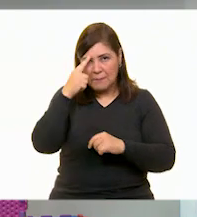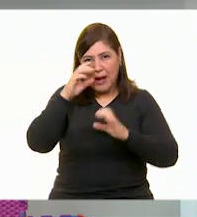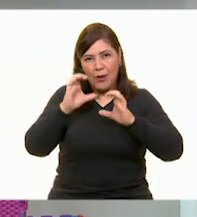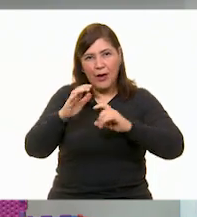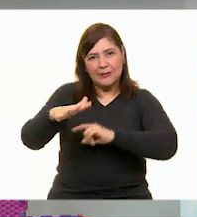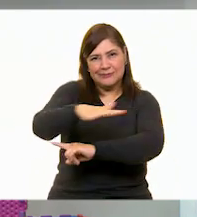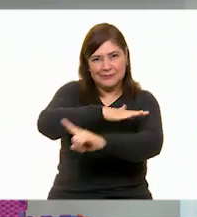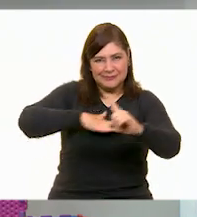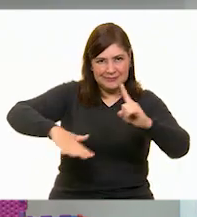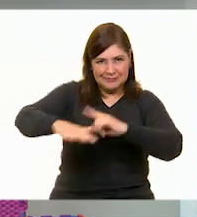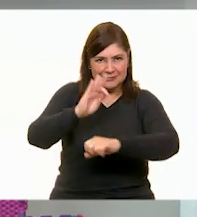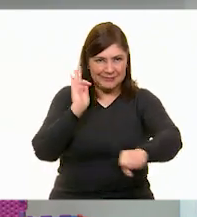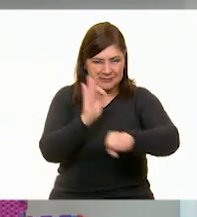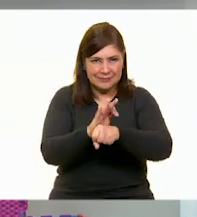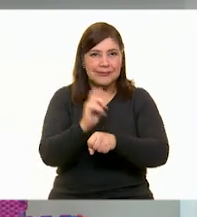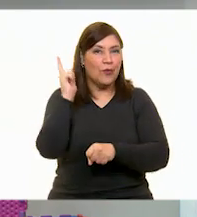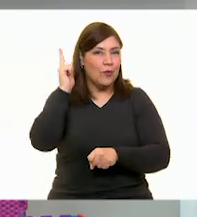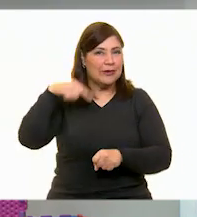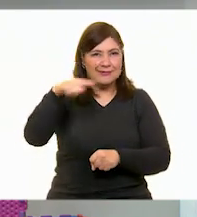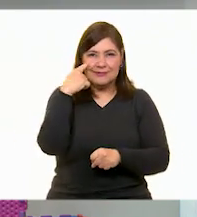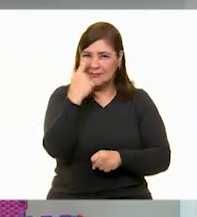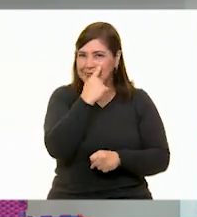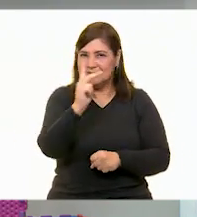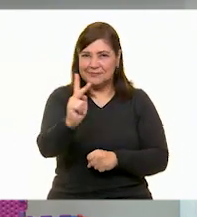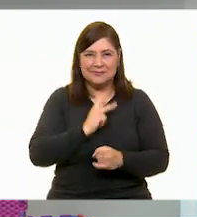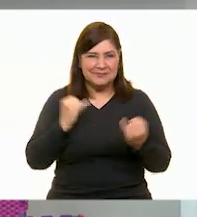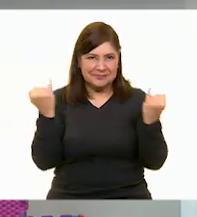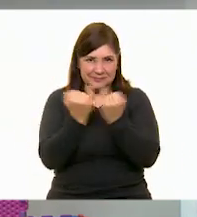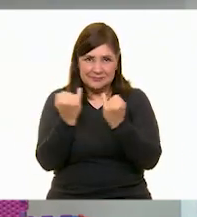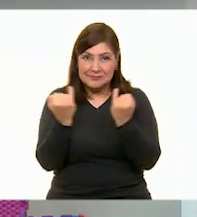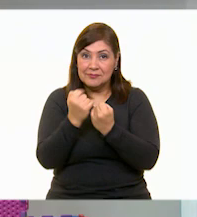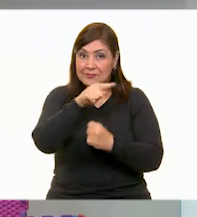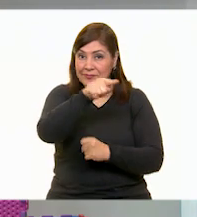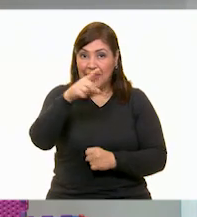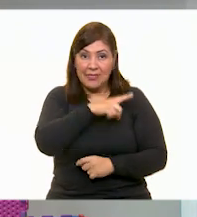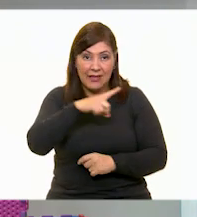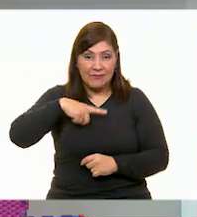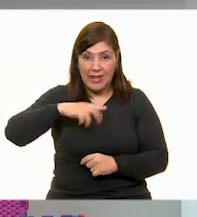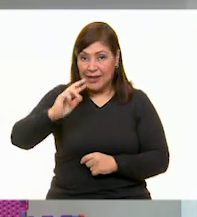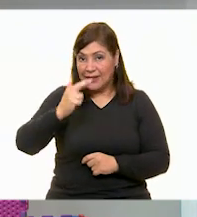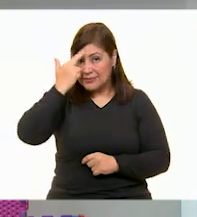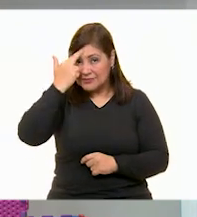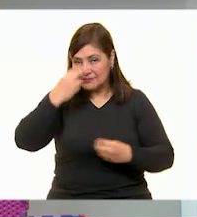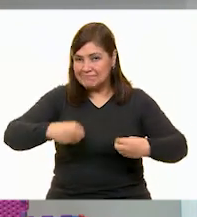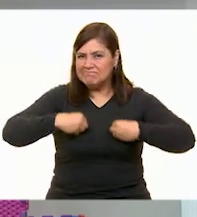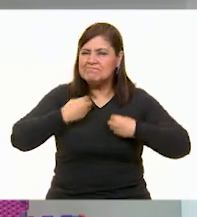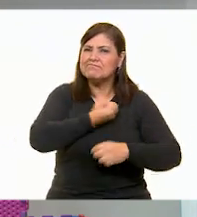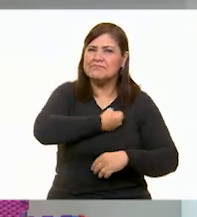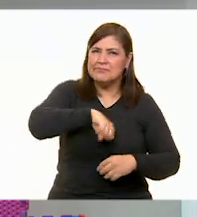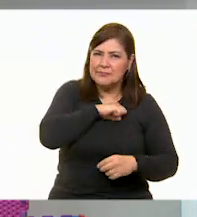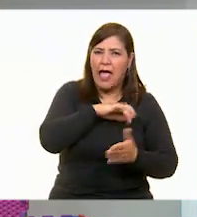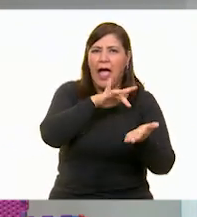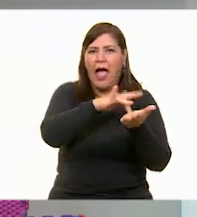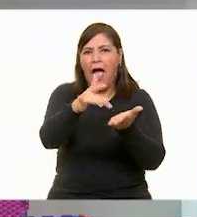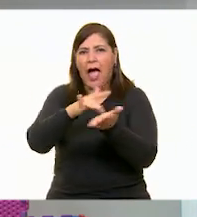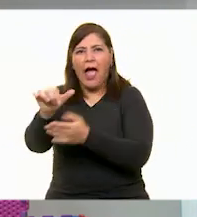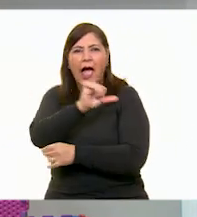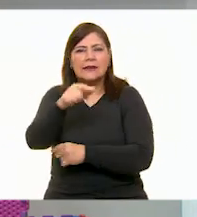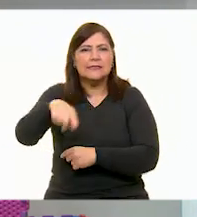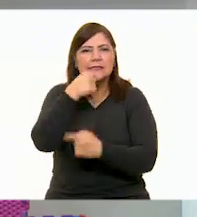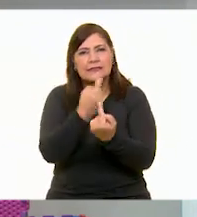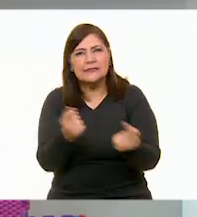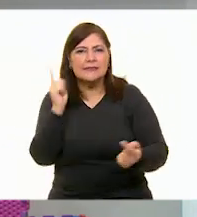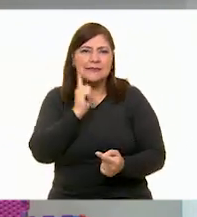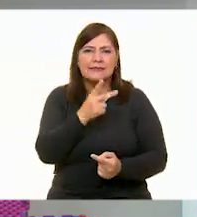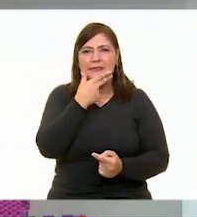del medio ambiente espero que lo hayan disfrutado tanto como nosotros recuerda, vive saludablemente agradecemos a las niñas, los